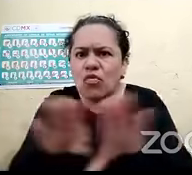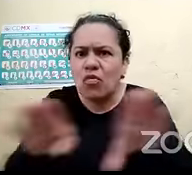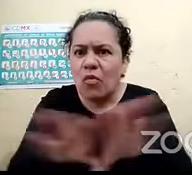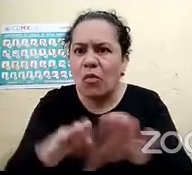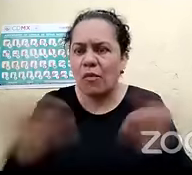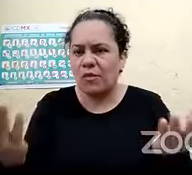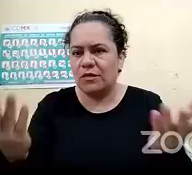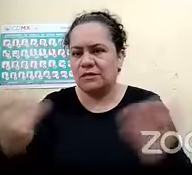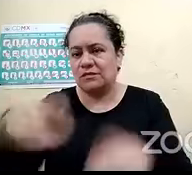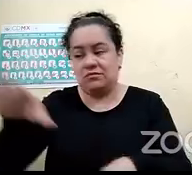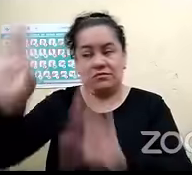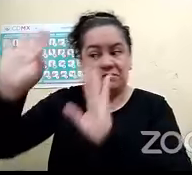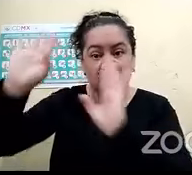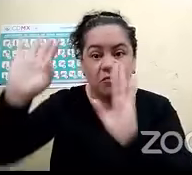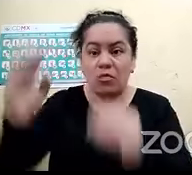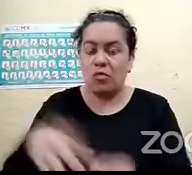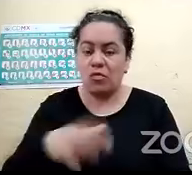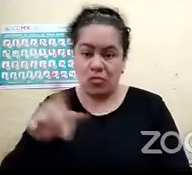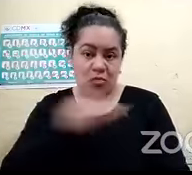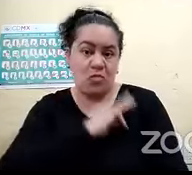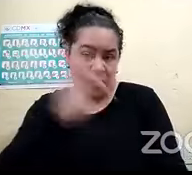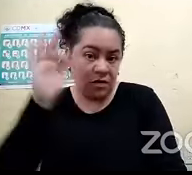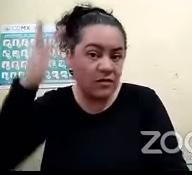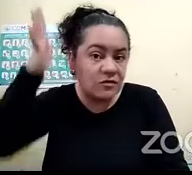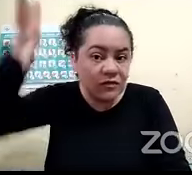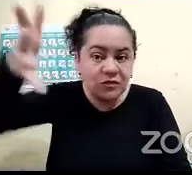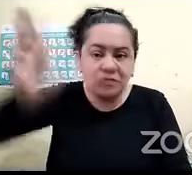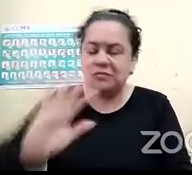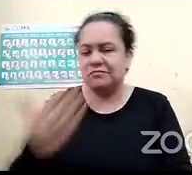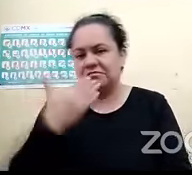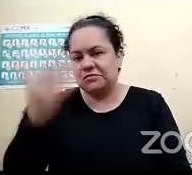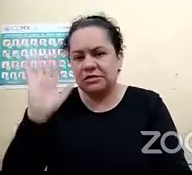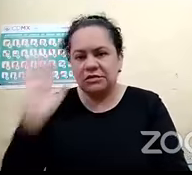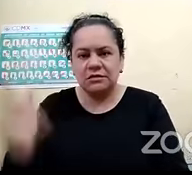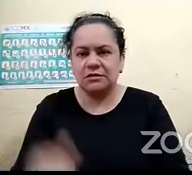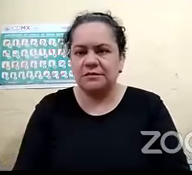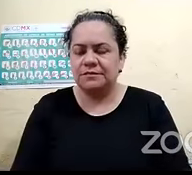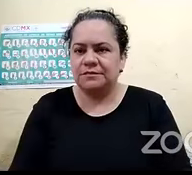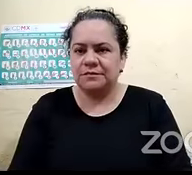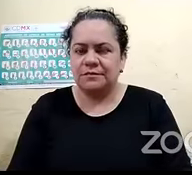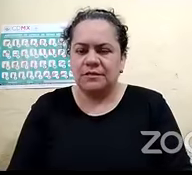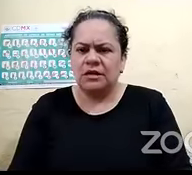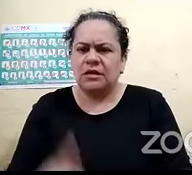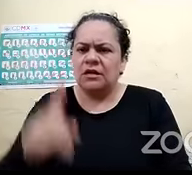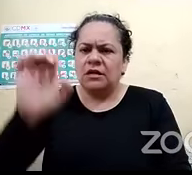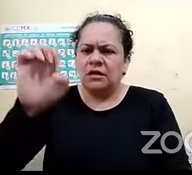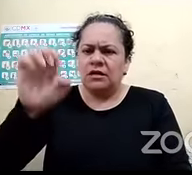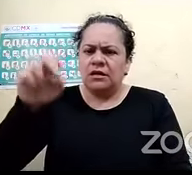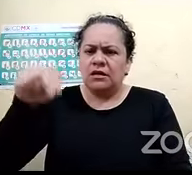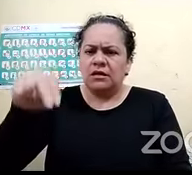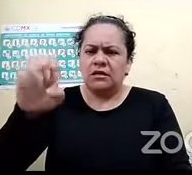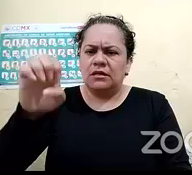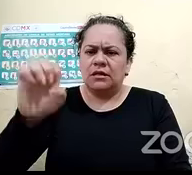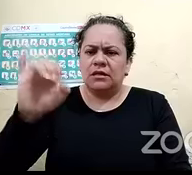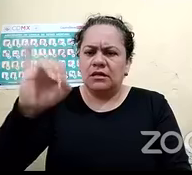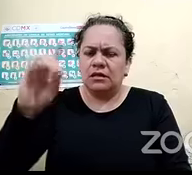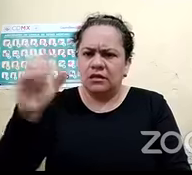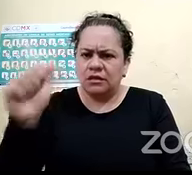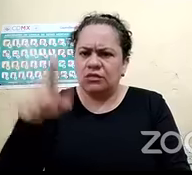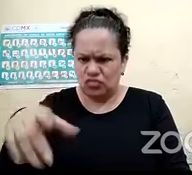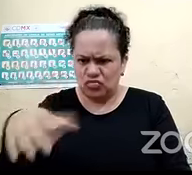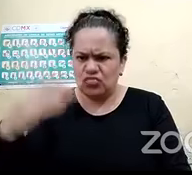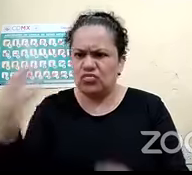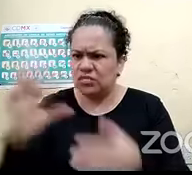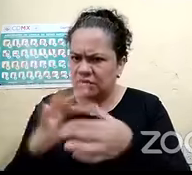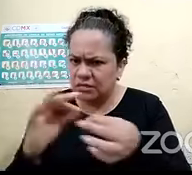alguien te lo lee ahorita vamos a hablar un poquito sobre eso en tu caso Eneida conoces materiales infografías que estén escritas